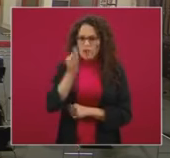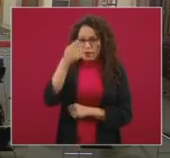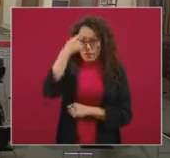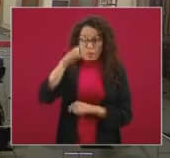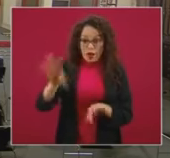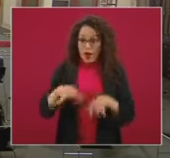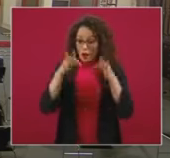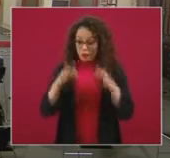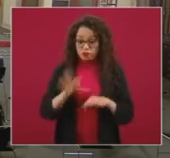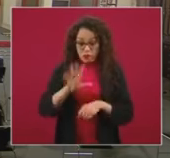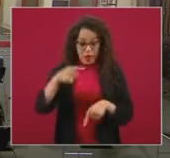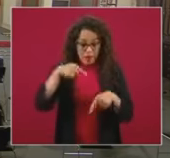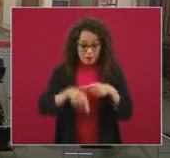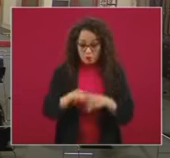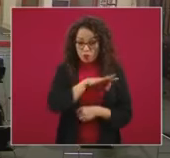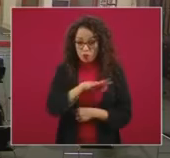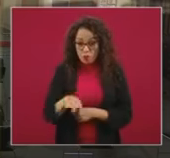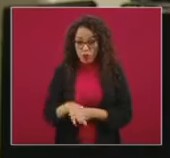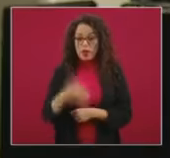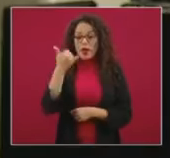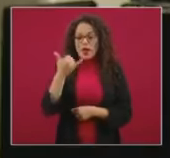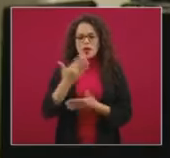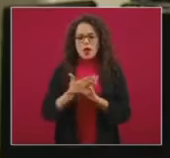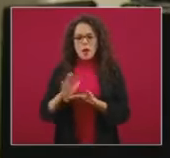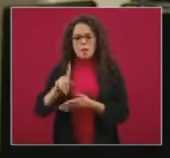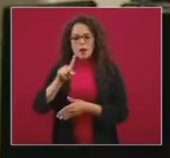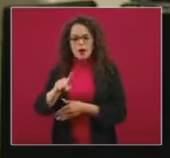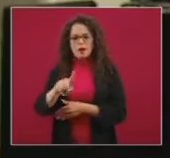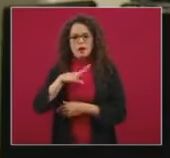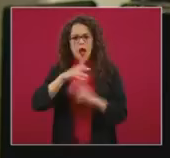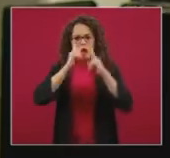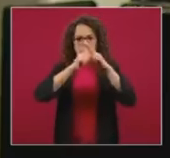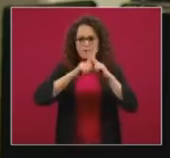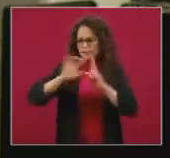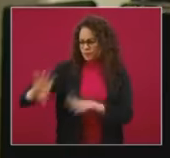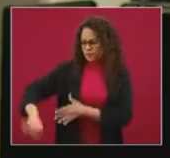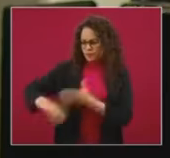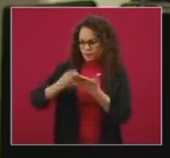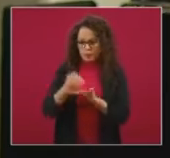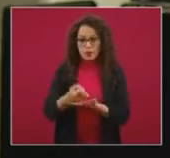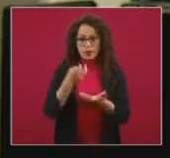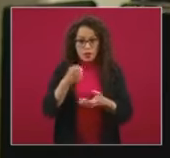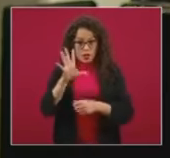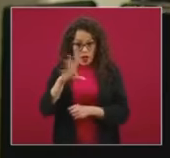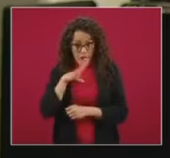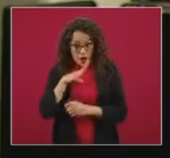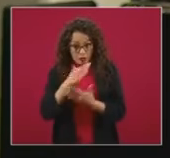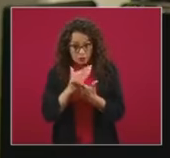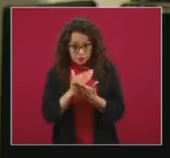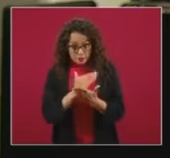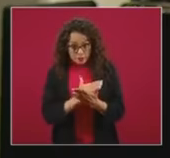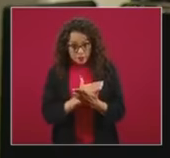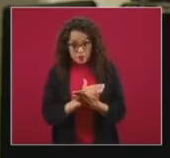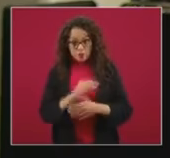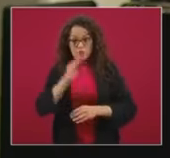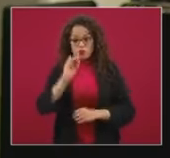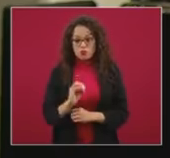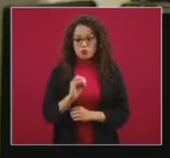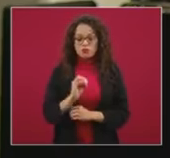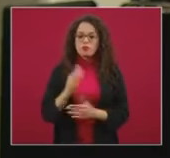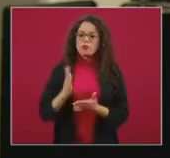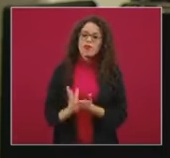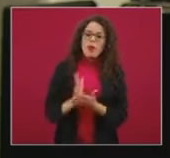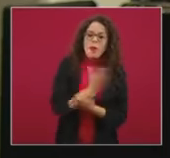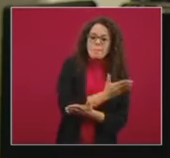y el presupuesto está incluido o va a ser un presupuesto